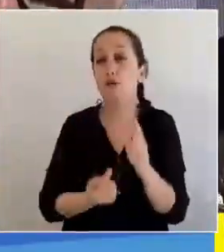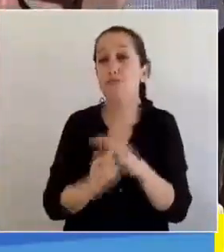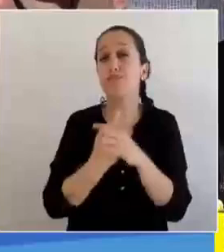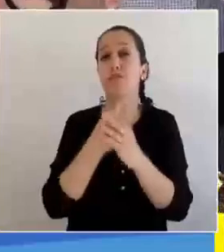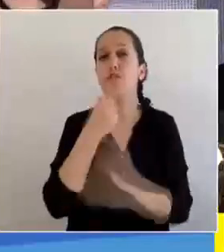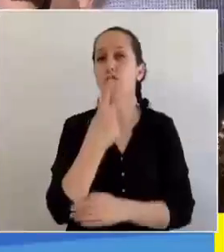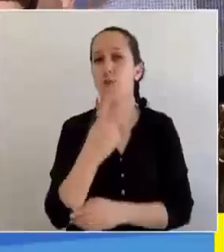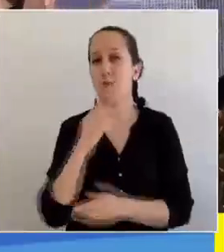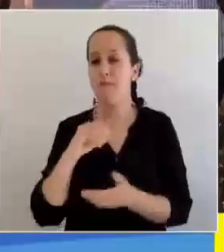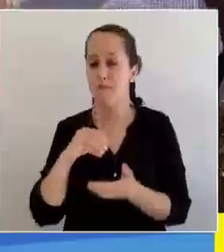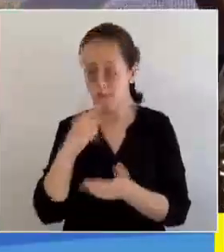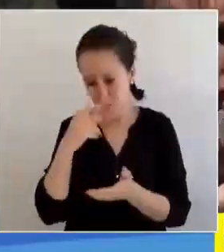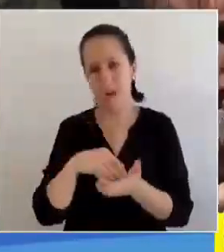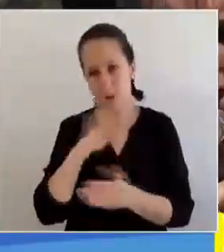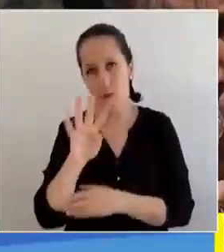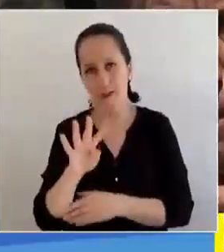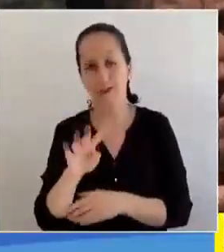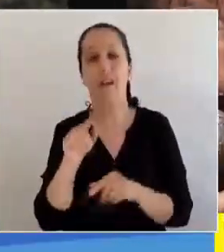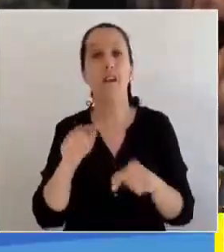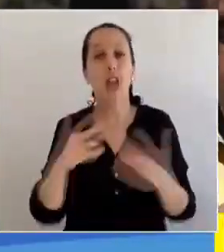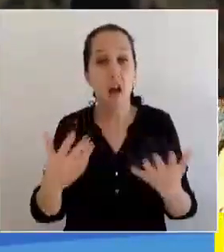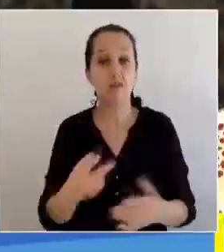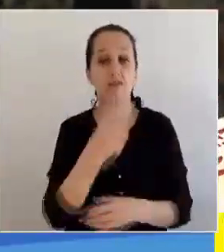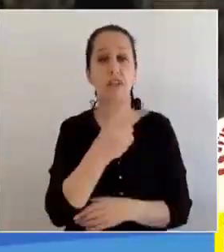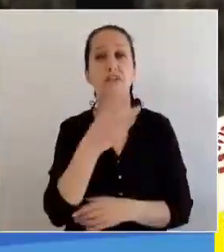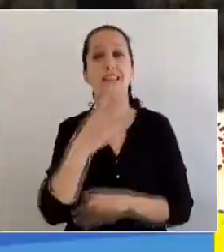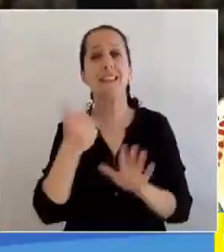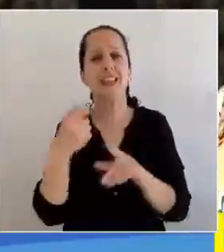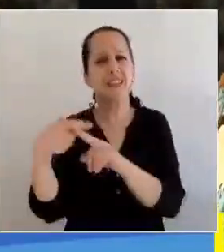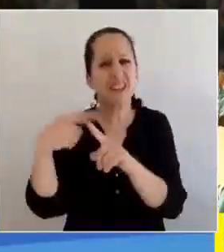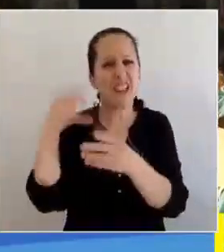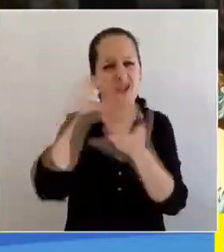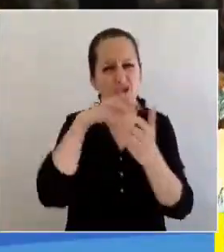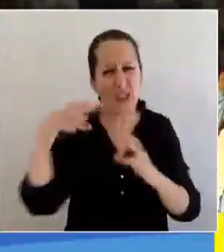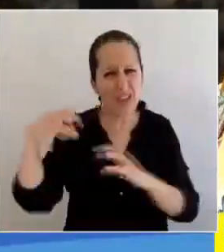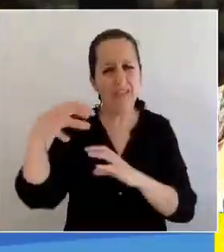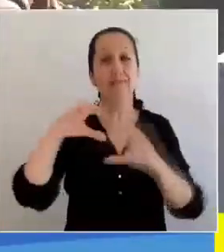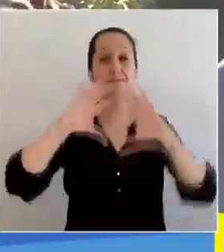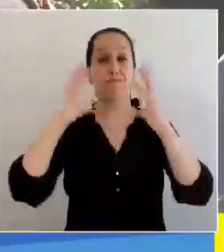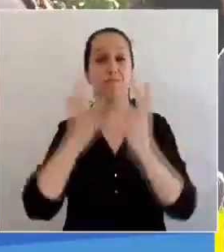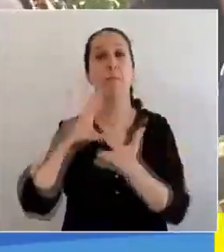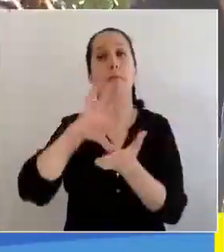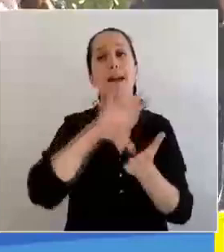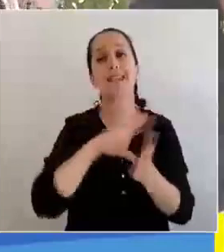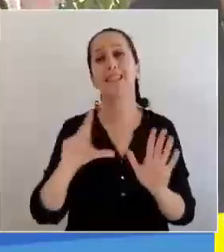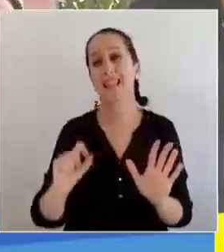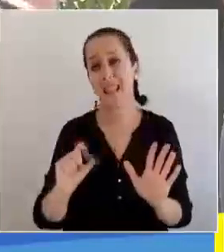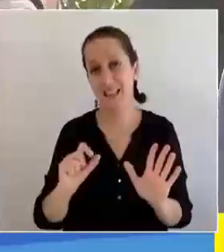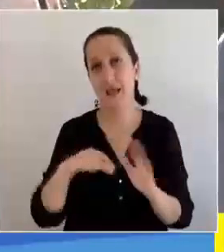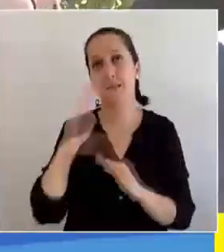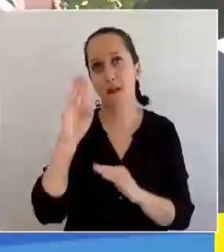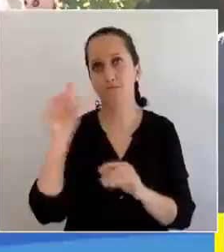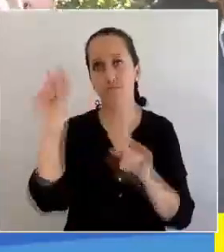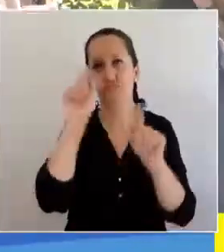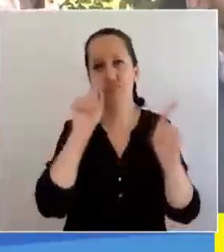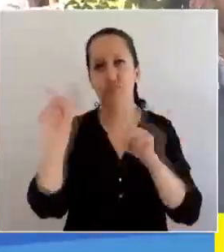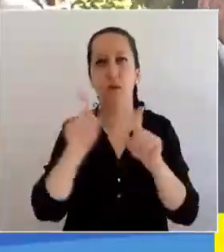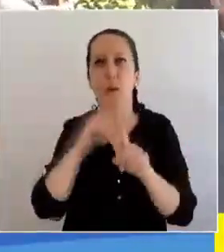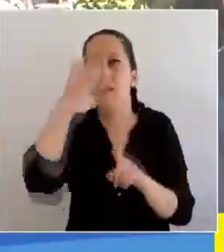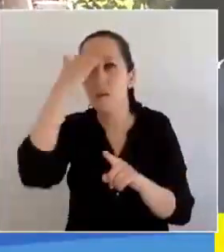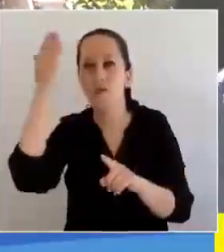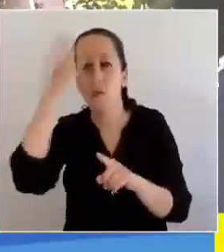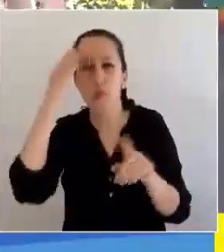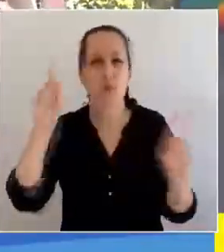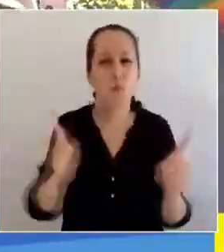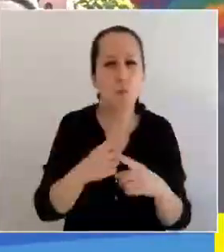2004, contando actualmente con 236 ciudades en más de 70 países. Al ser